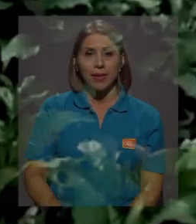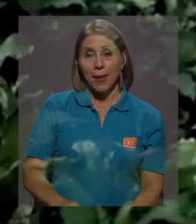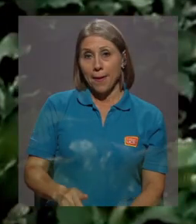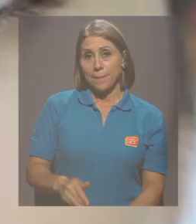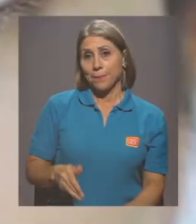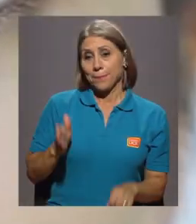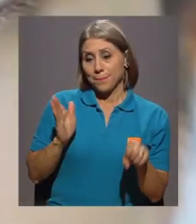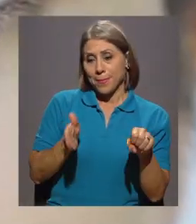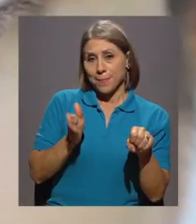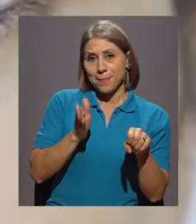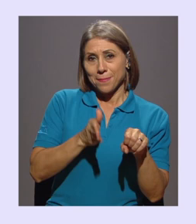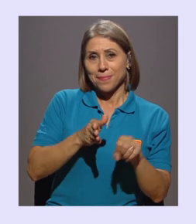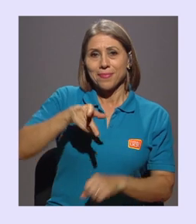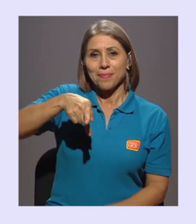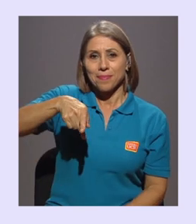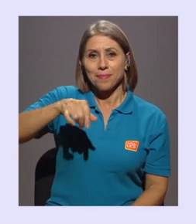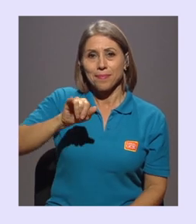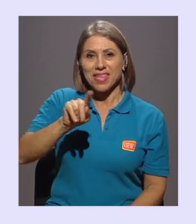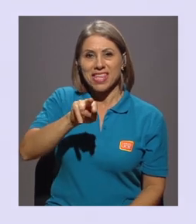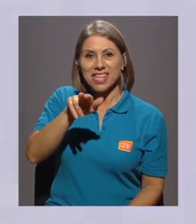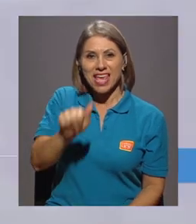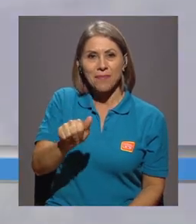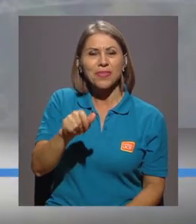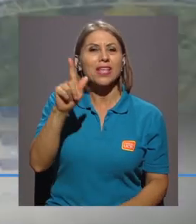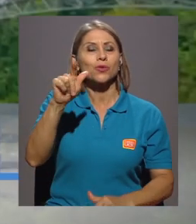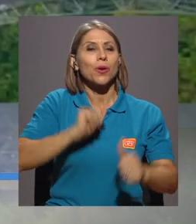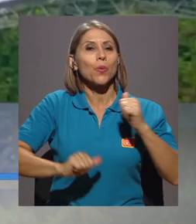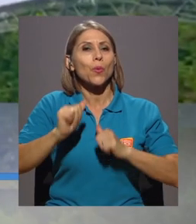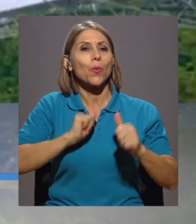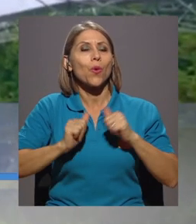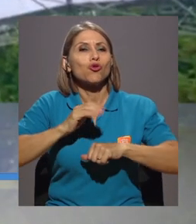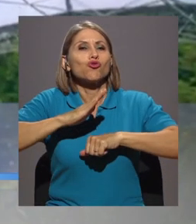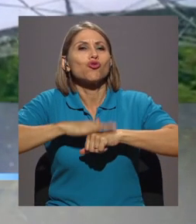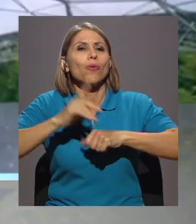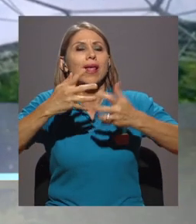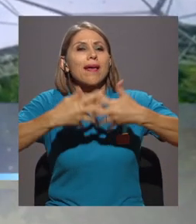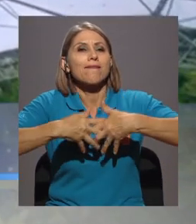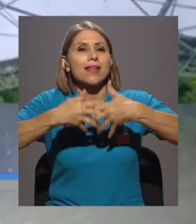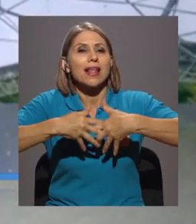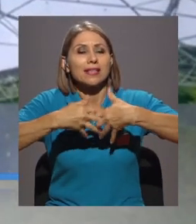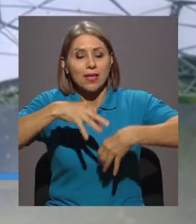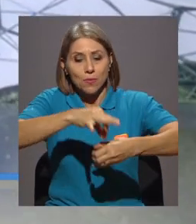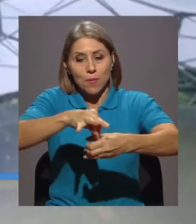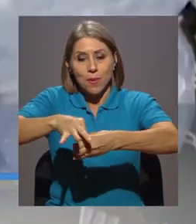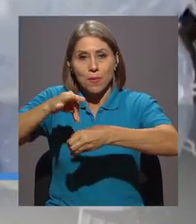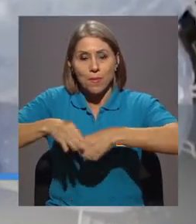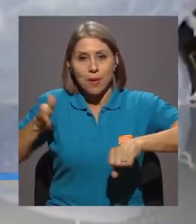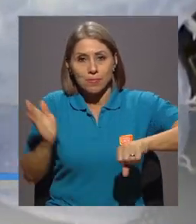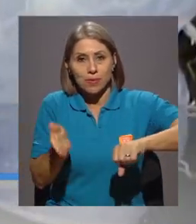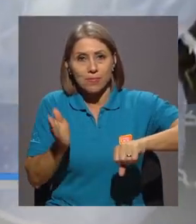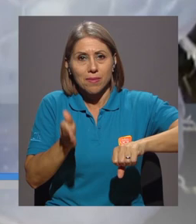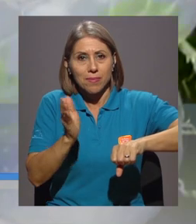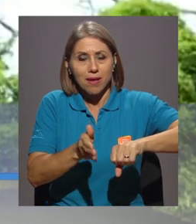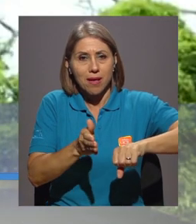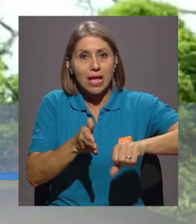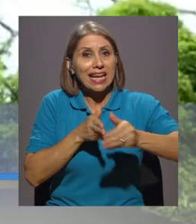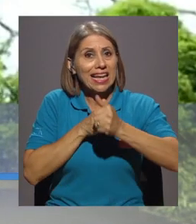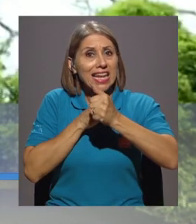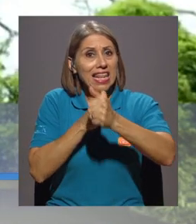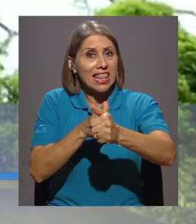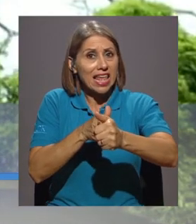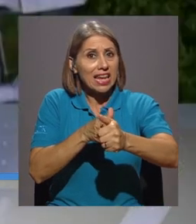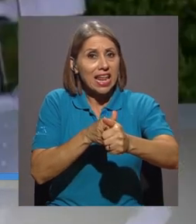Piña es una puesta en escena que se desarrolla alrededor de una corporación piñera, líder en producción y en exportación mundial.